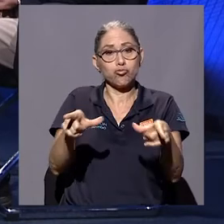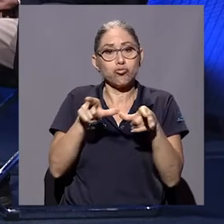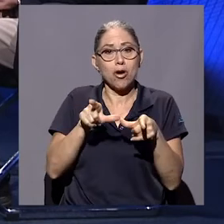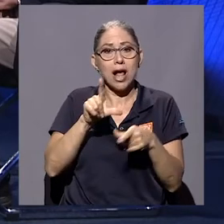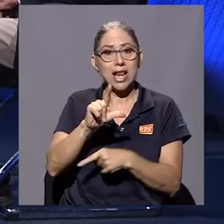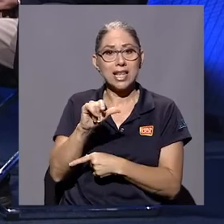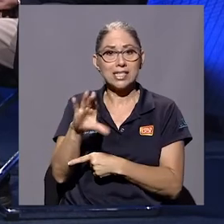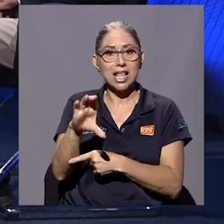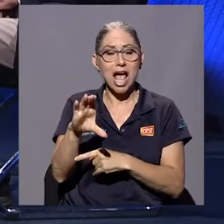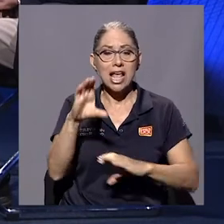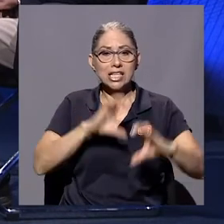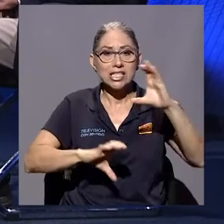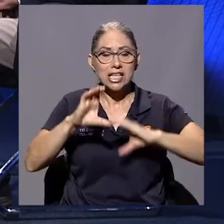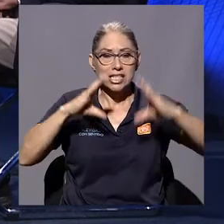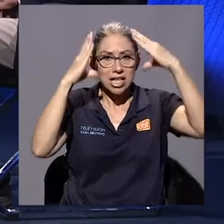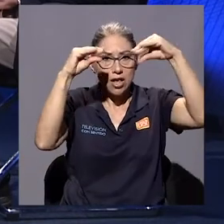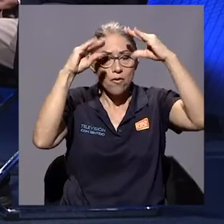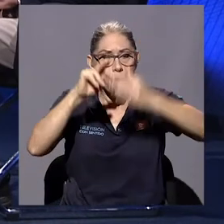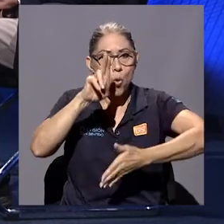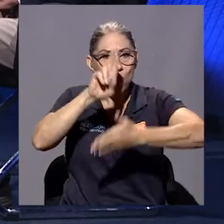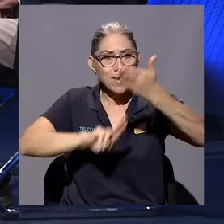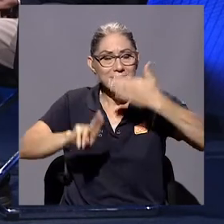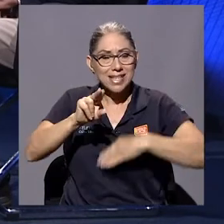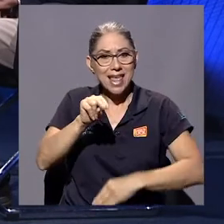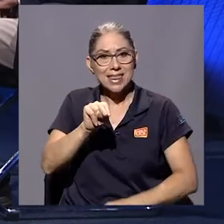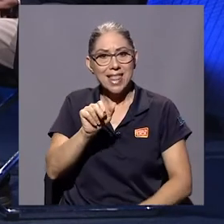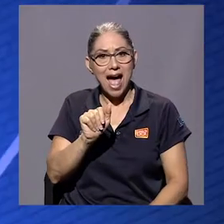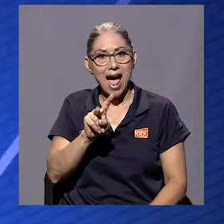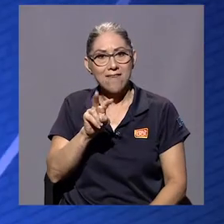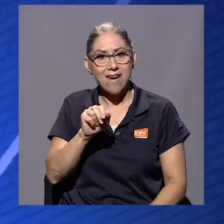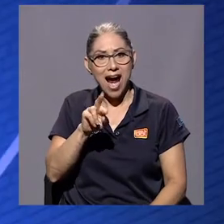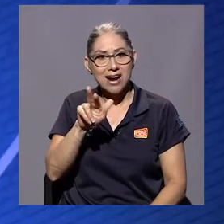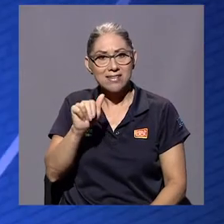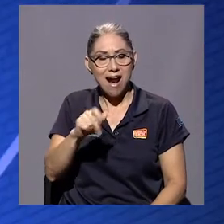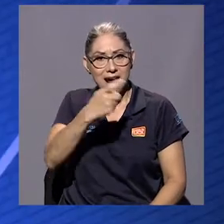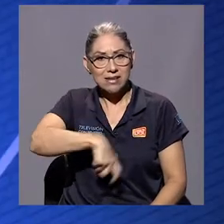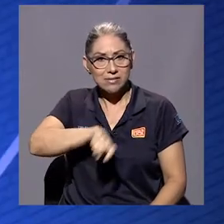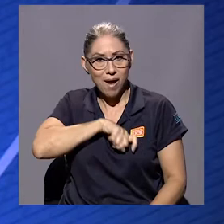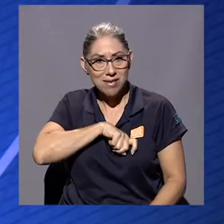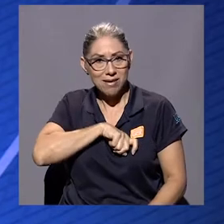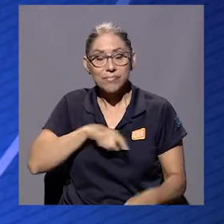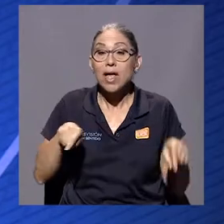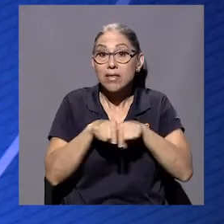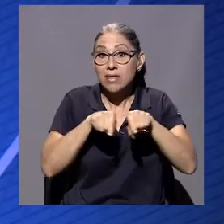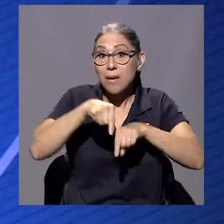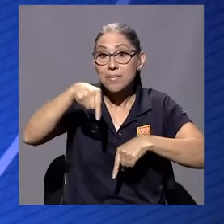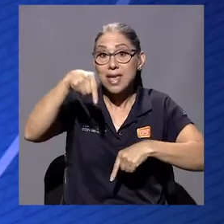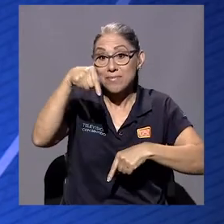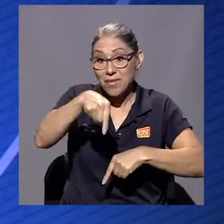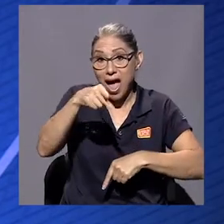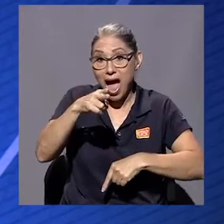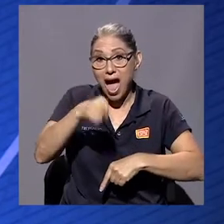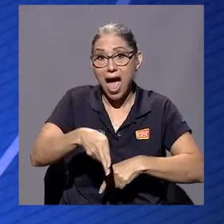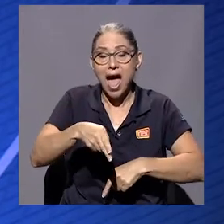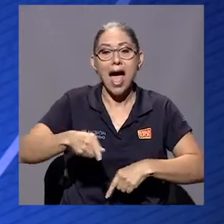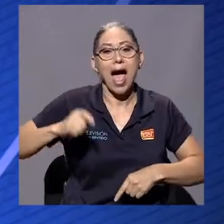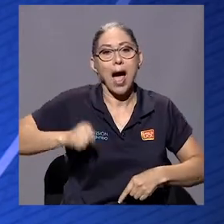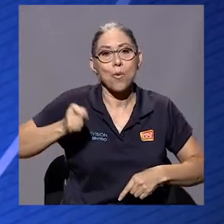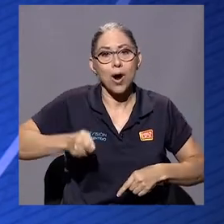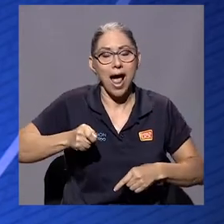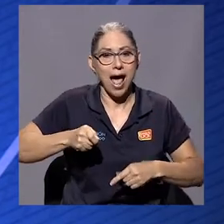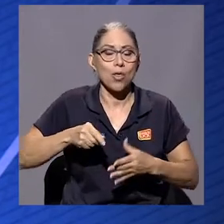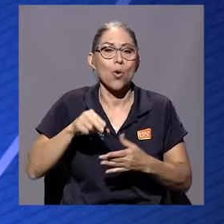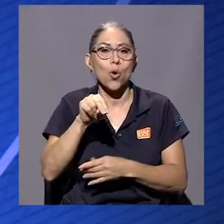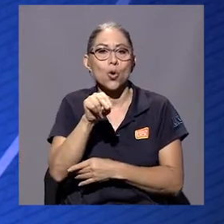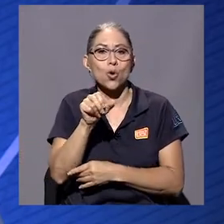en ciencias de la información por la Universidad de Navarra en España, también obviamente de esta misma casa de estudios es abogado y notario,